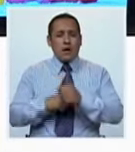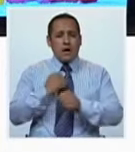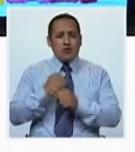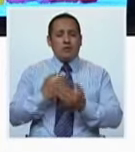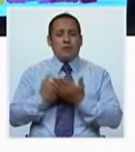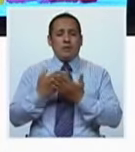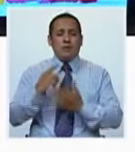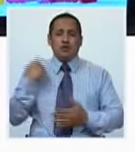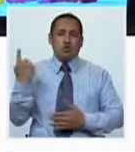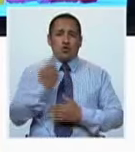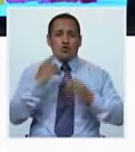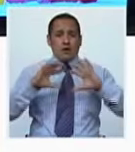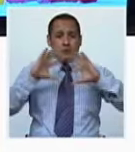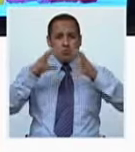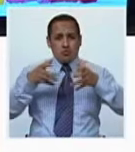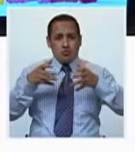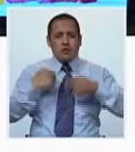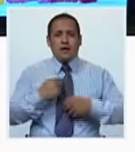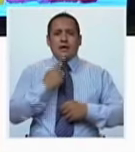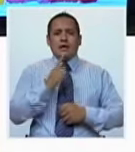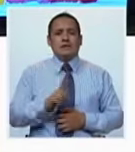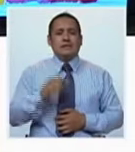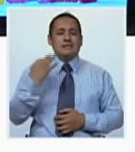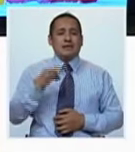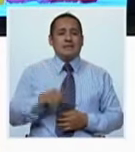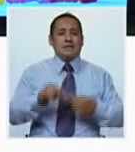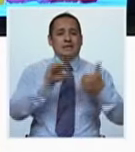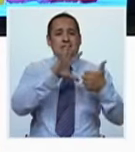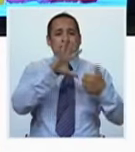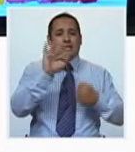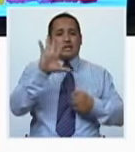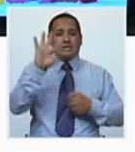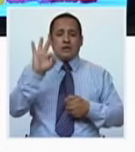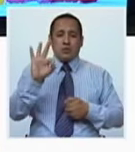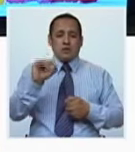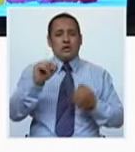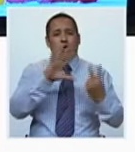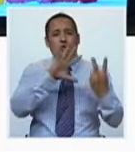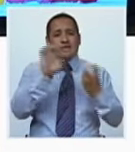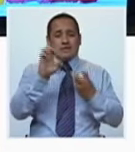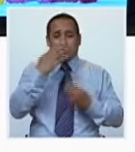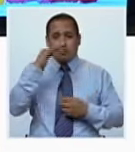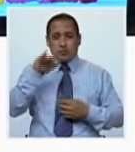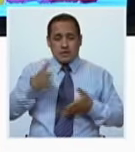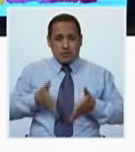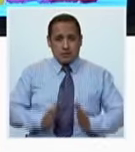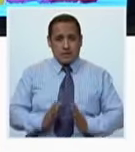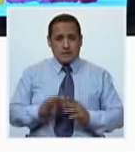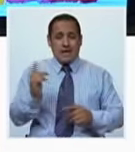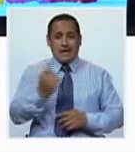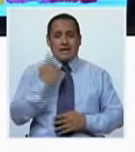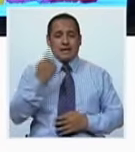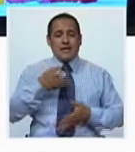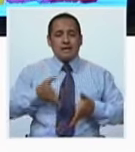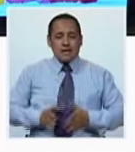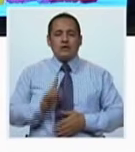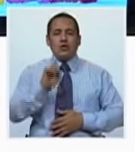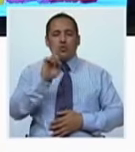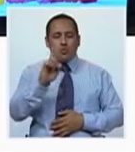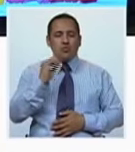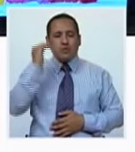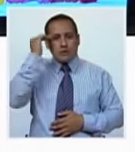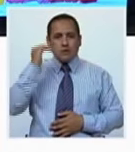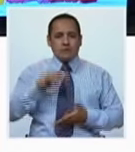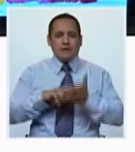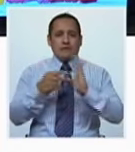estadísticamente a nivel mundial, porque esto es mundial, uno de cada 650, 700 niños en general, nace con